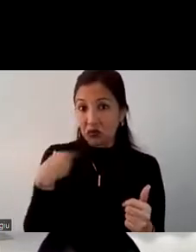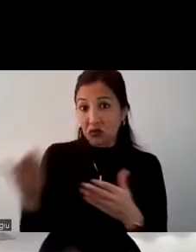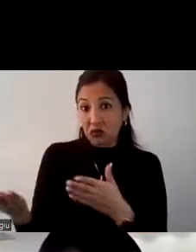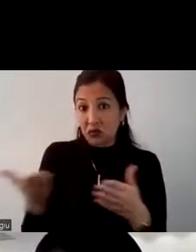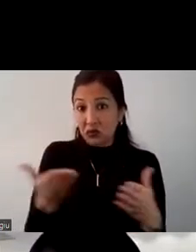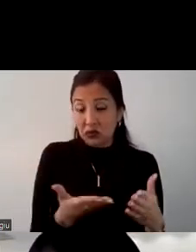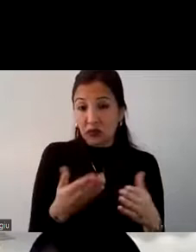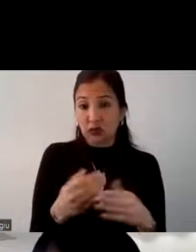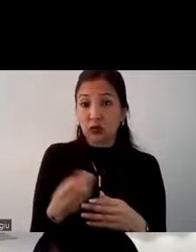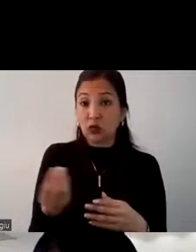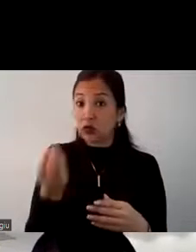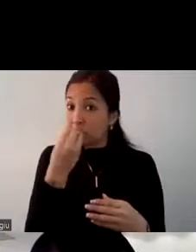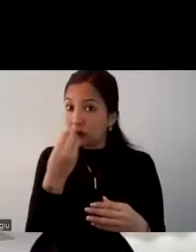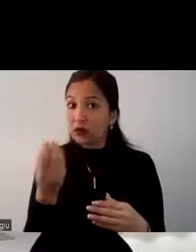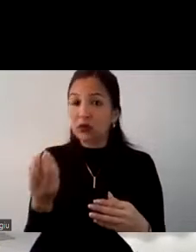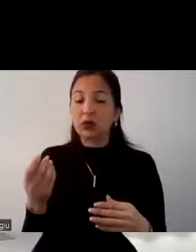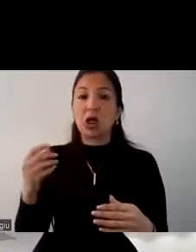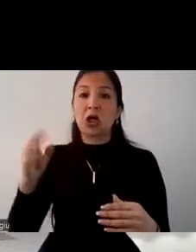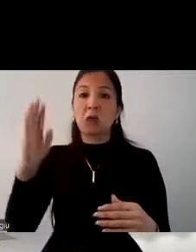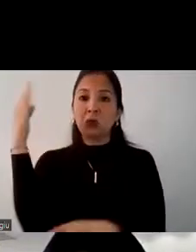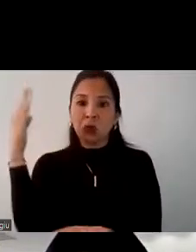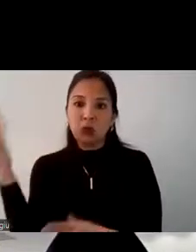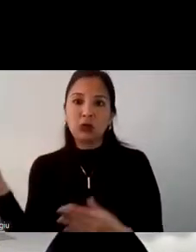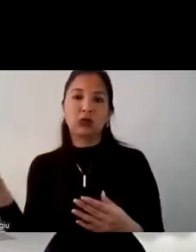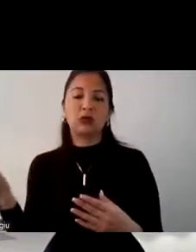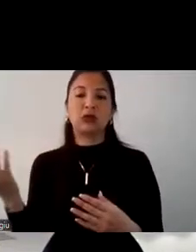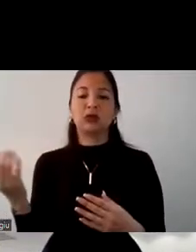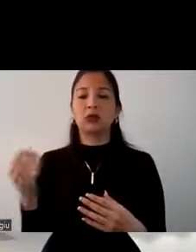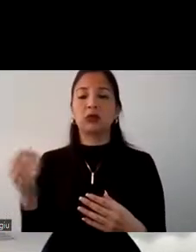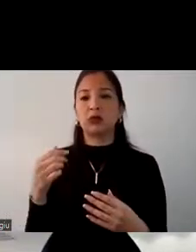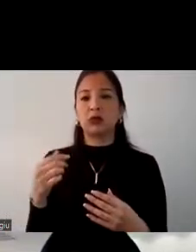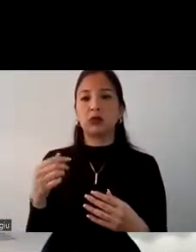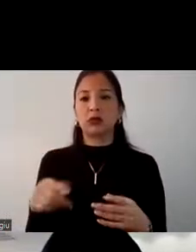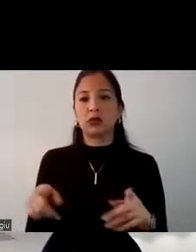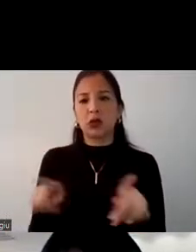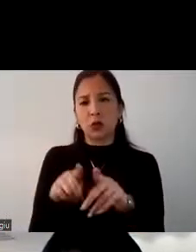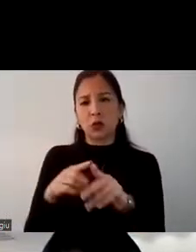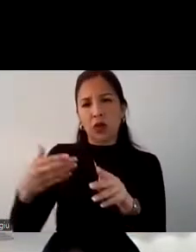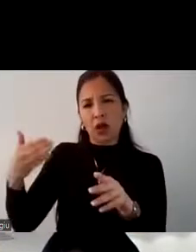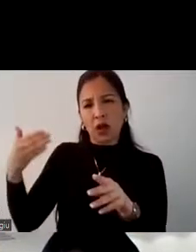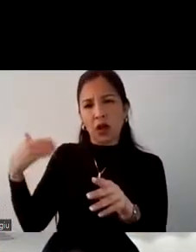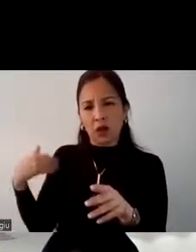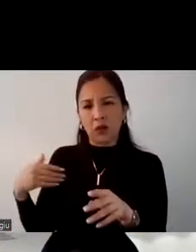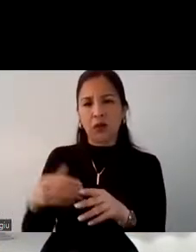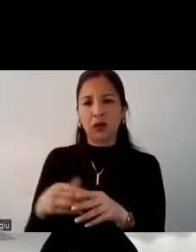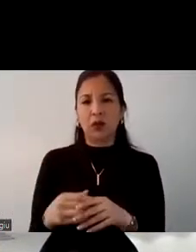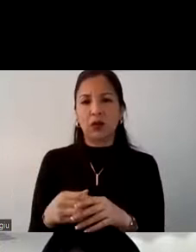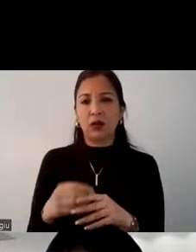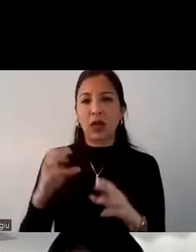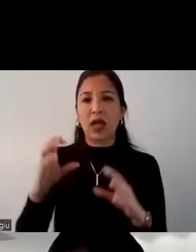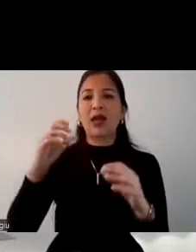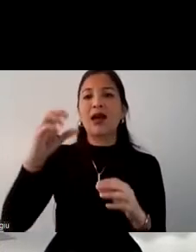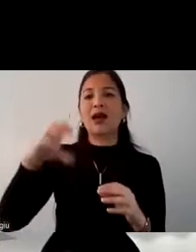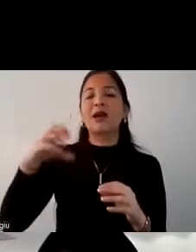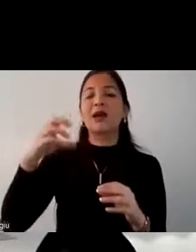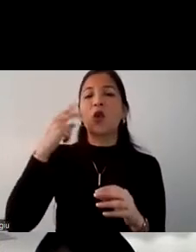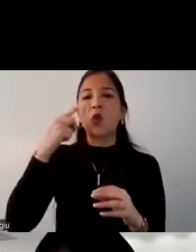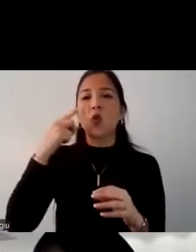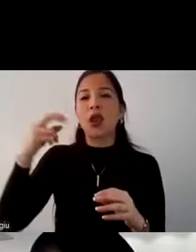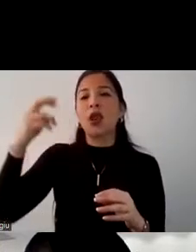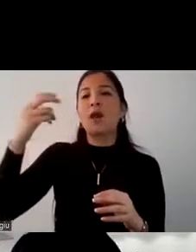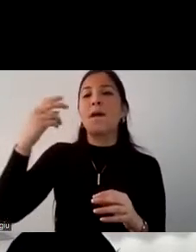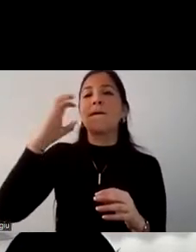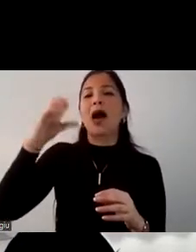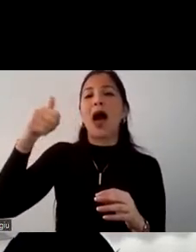gastronomía actividades de naturaleza muy aparte de también ya lo muy mencionado que han sido los sitios arqueológicos y comunidades nativas